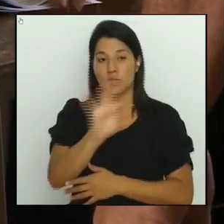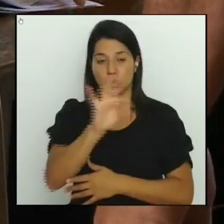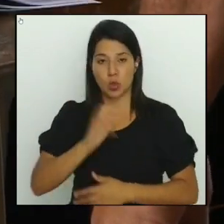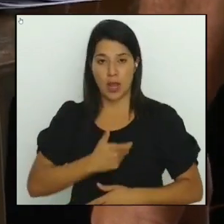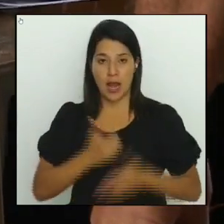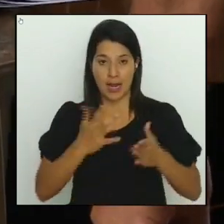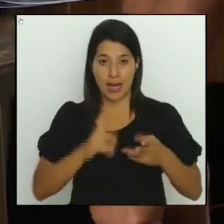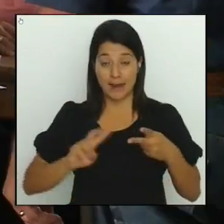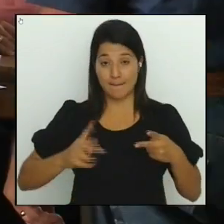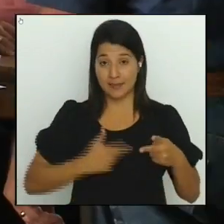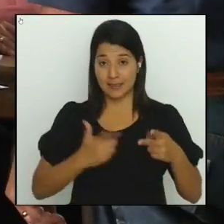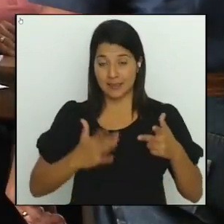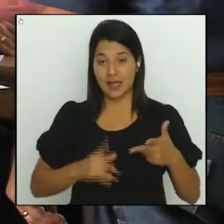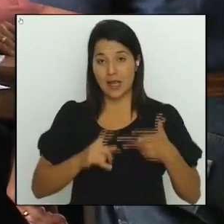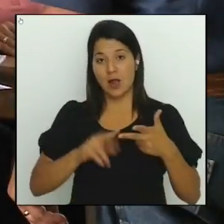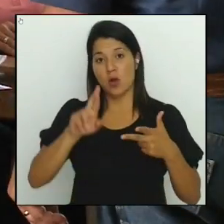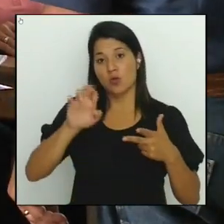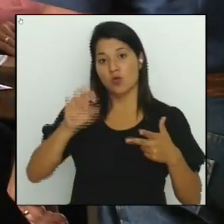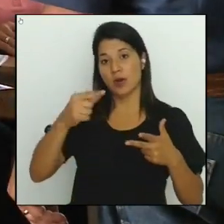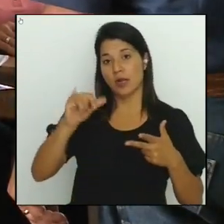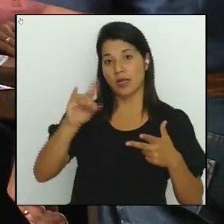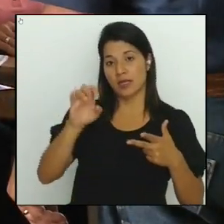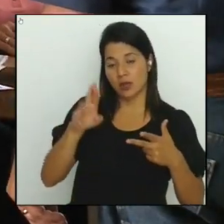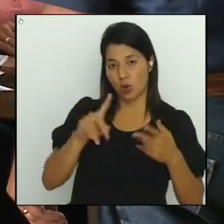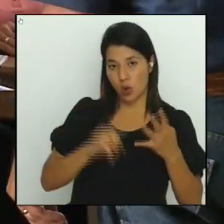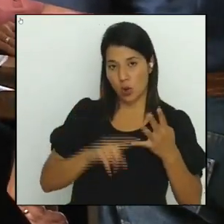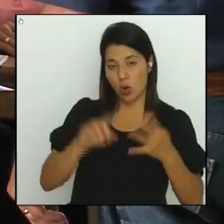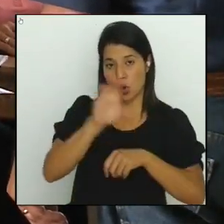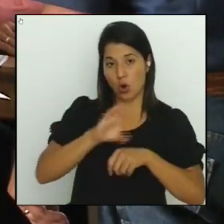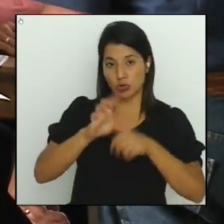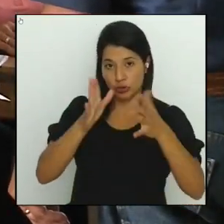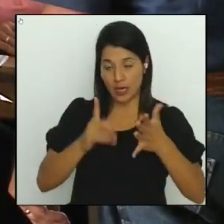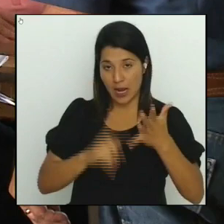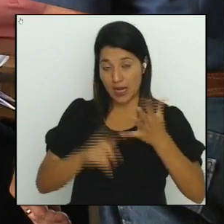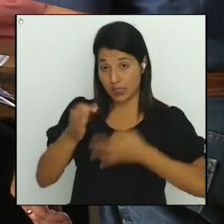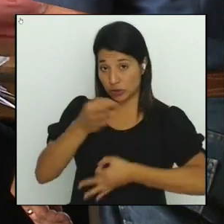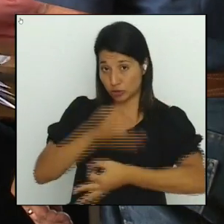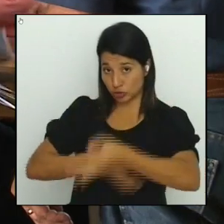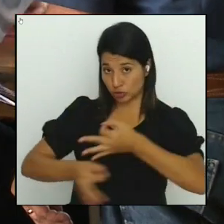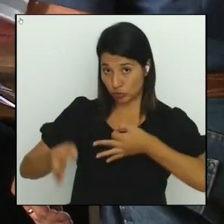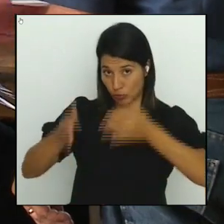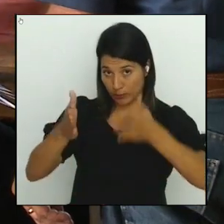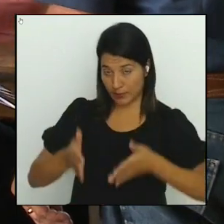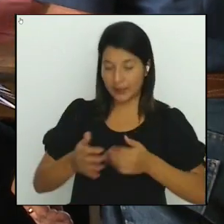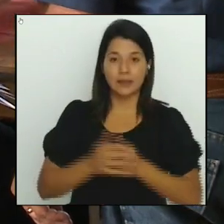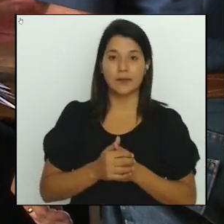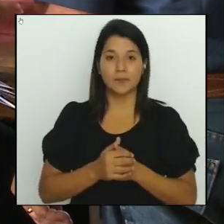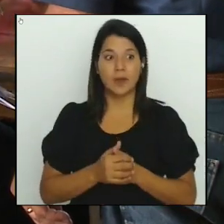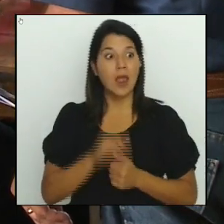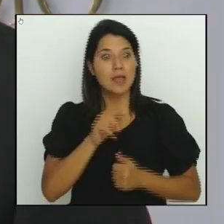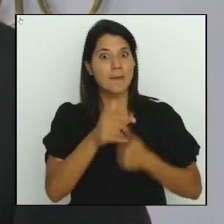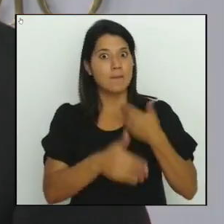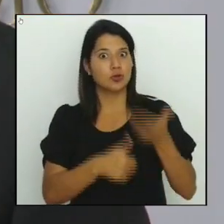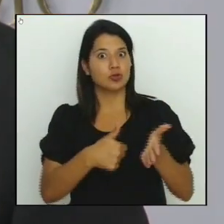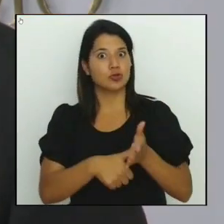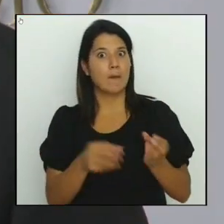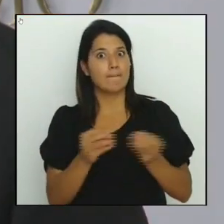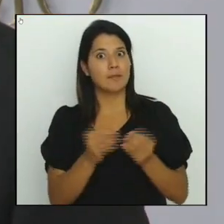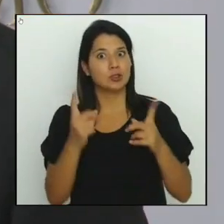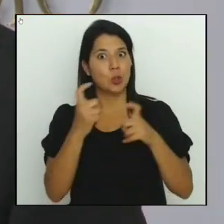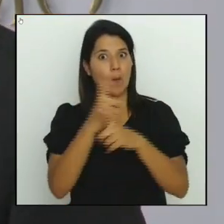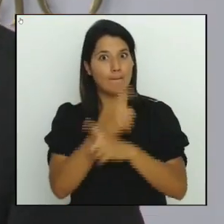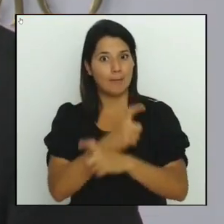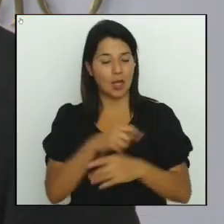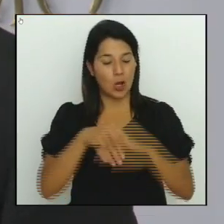regidurías, concejales de distrito y los respectivos suplentes, siendo una de las elecciones más complejas de la historia. Si hay una